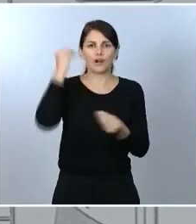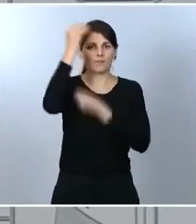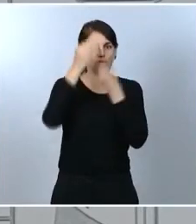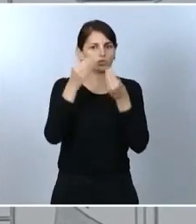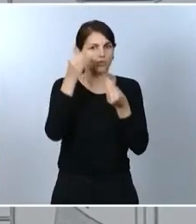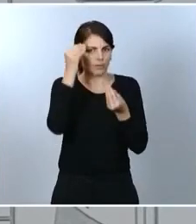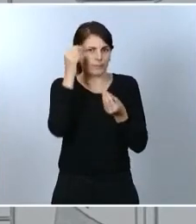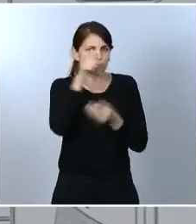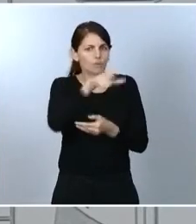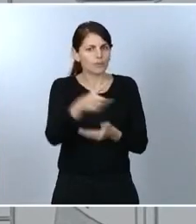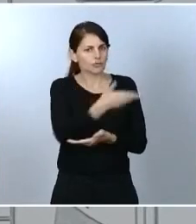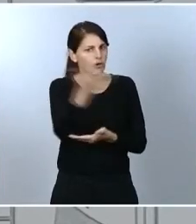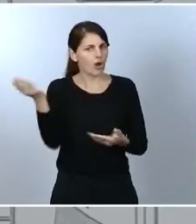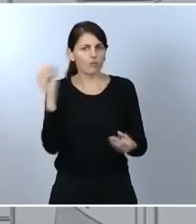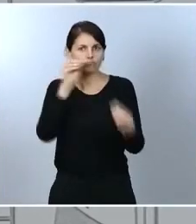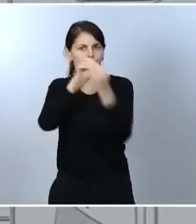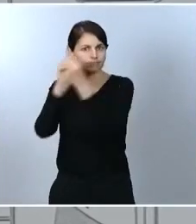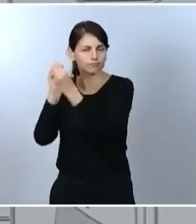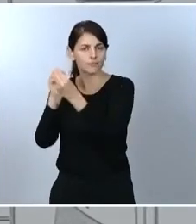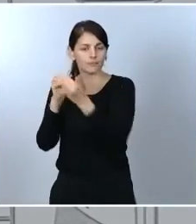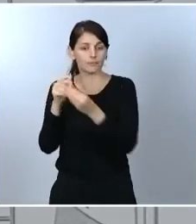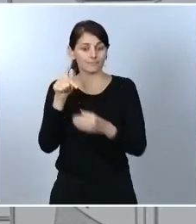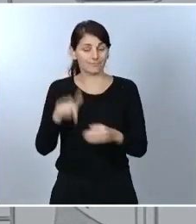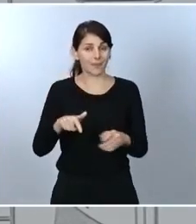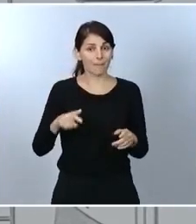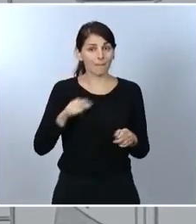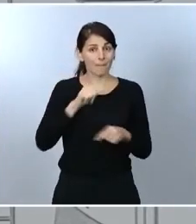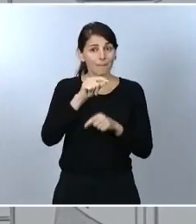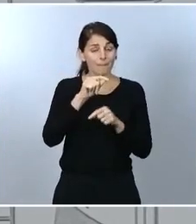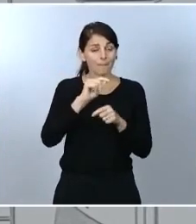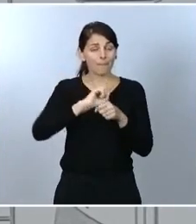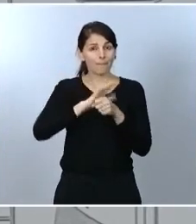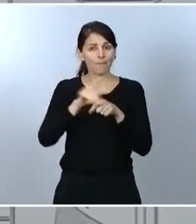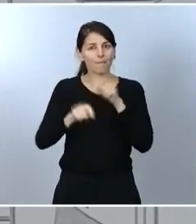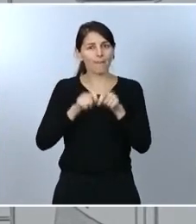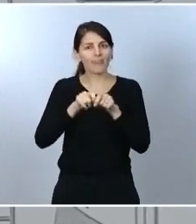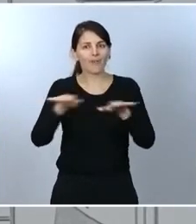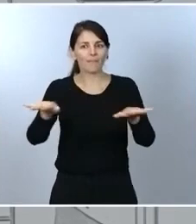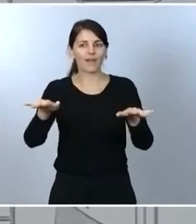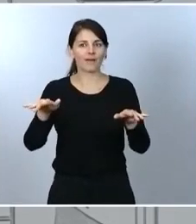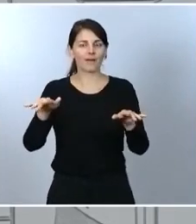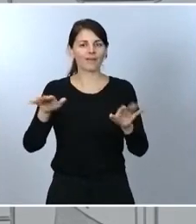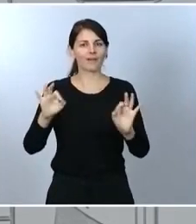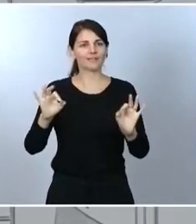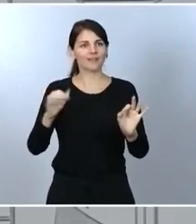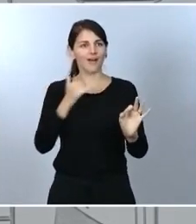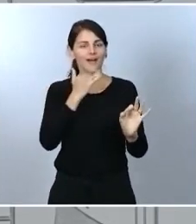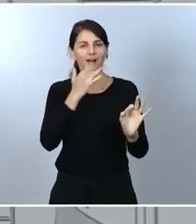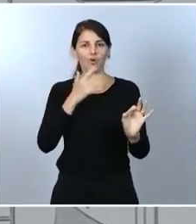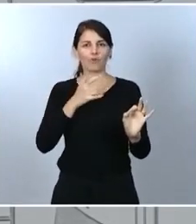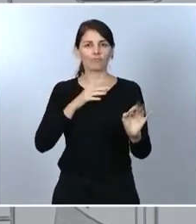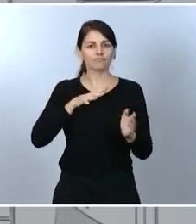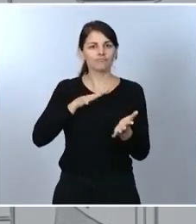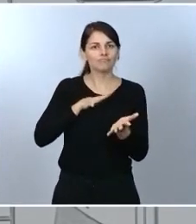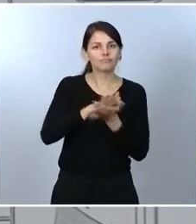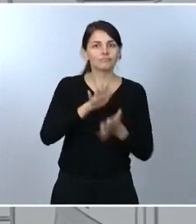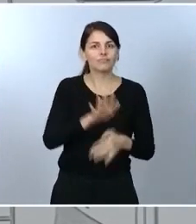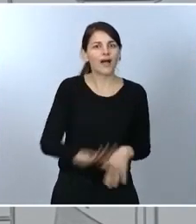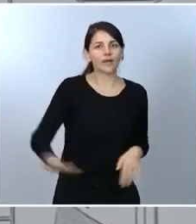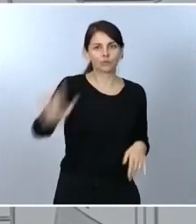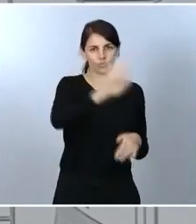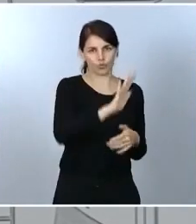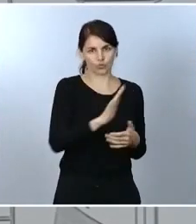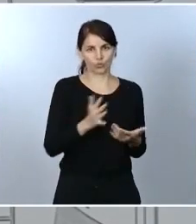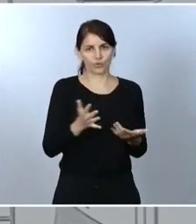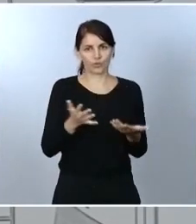cuestión de Estado. Es una cuestión de Estado. Hemos demostrado en la primera ola que el principal instrumento constitucional y, por tanto, legítimo que es